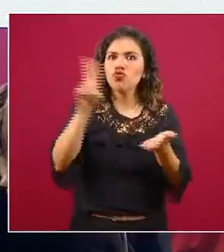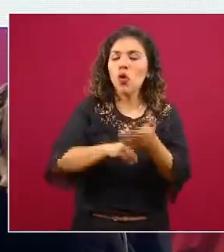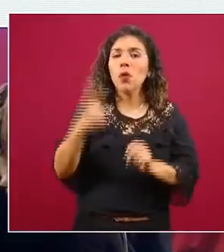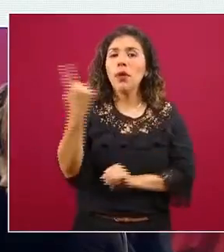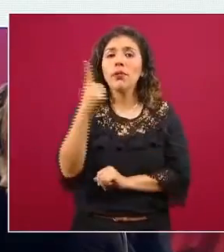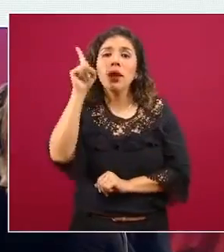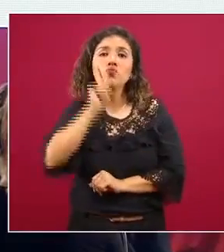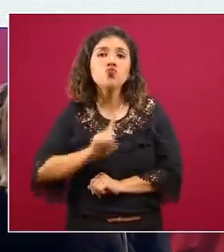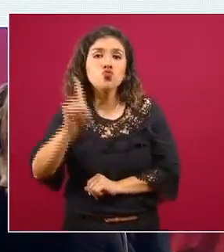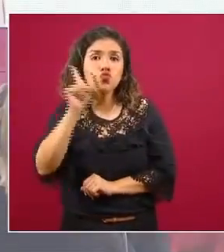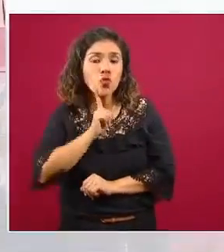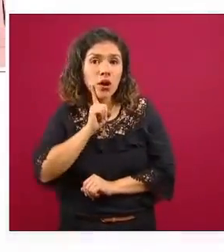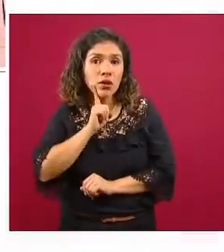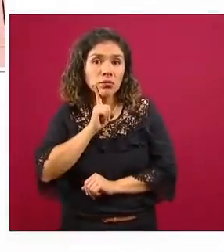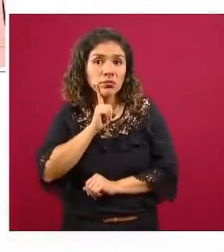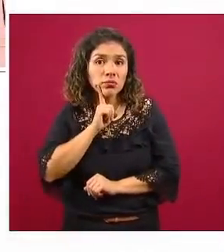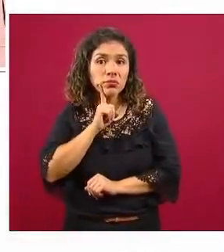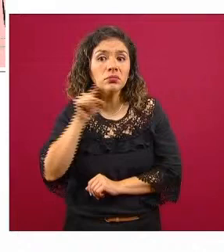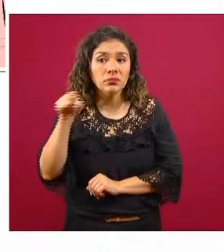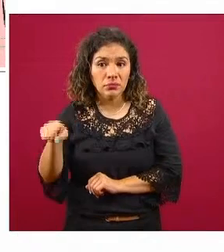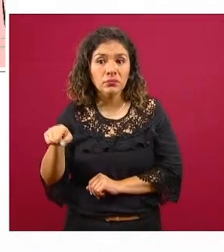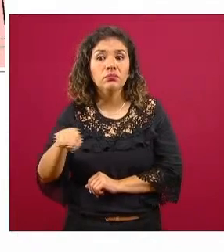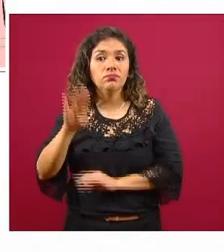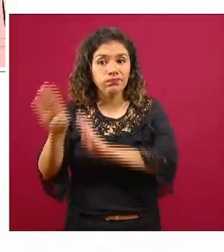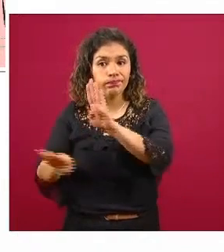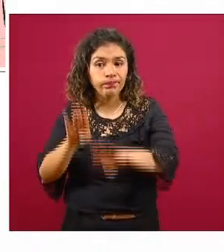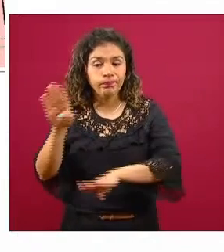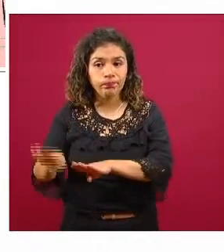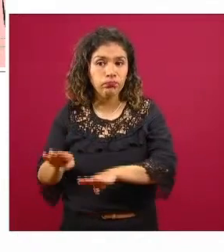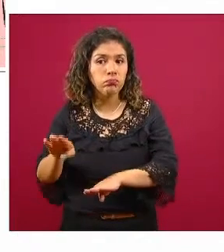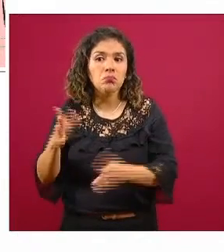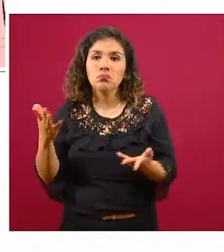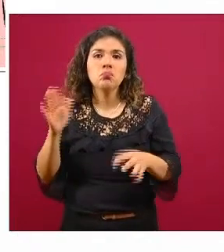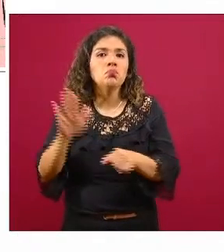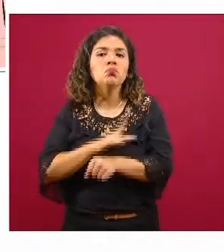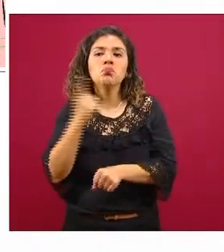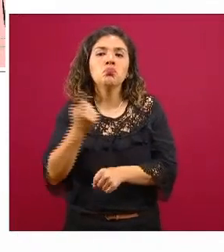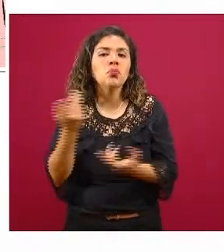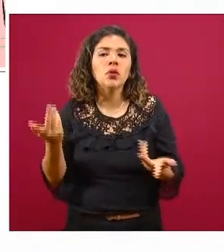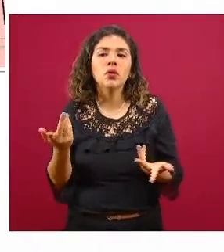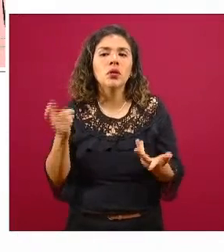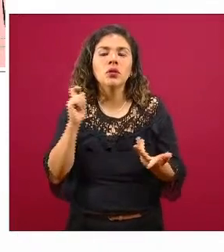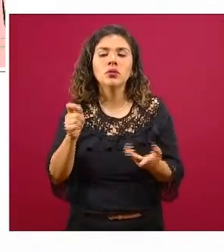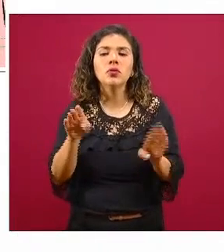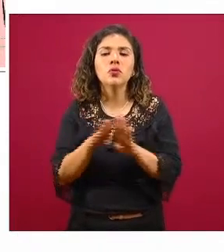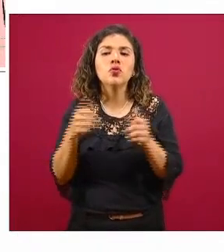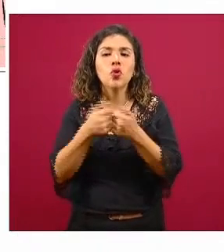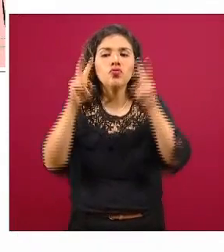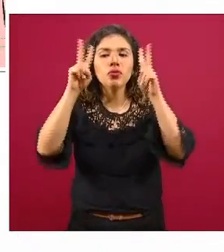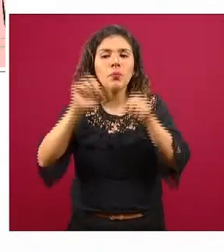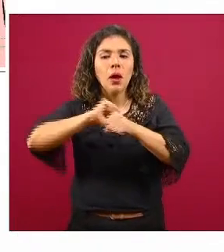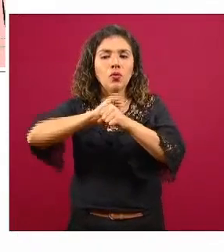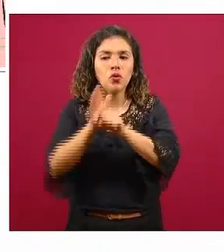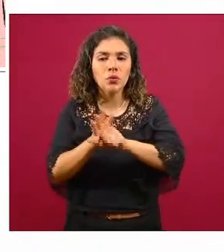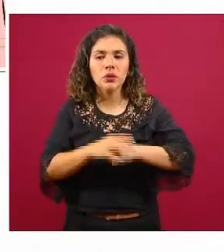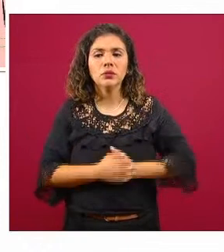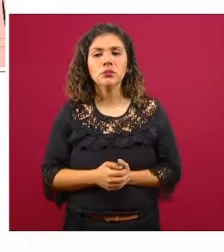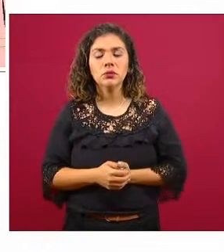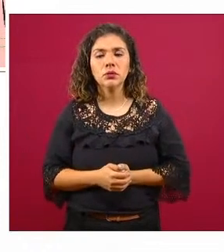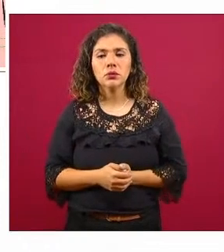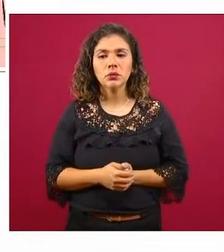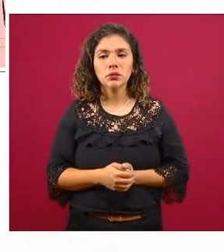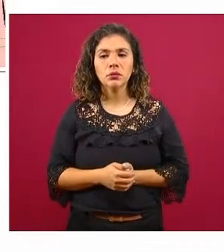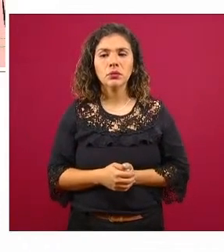en relación con exceso de mortalidad y recuerdo por todas las causas pero bueno contribuyendo mucho COVID-19 si me das la siguiente